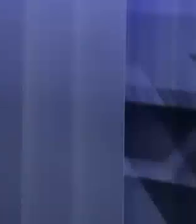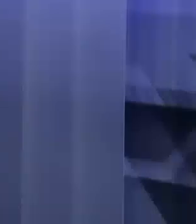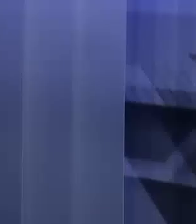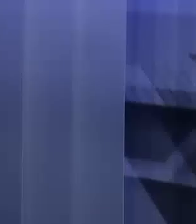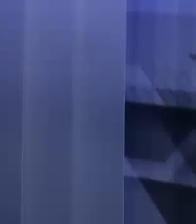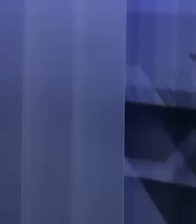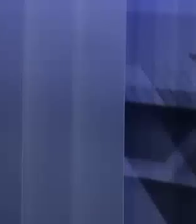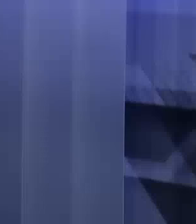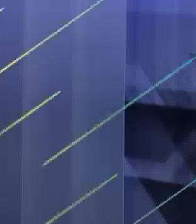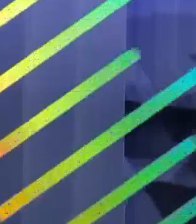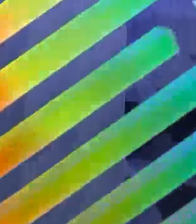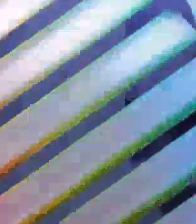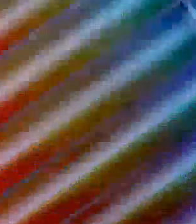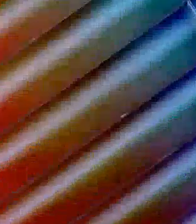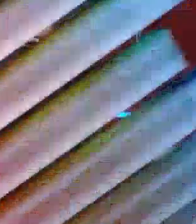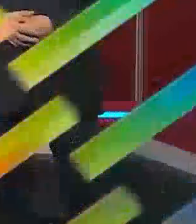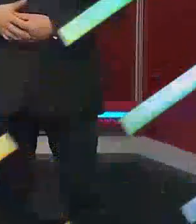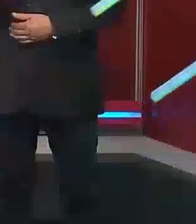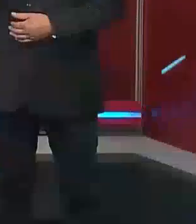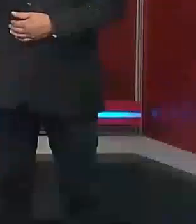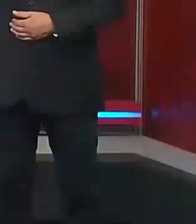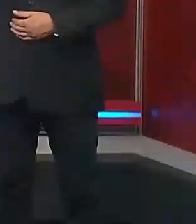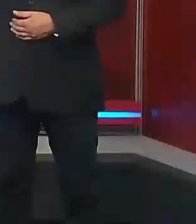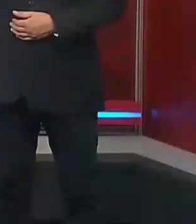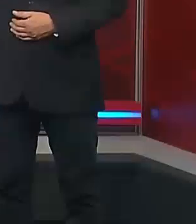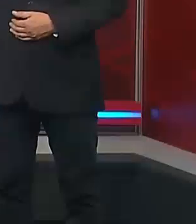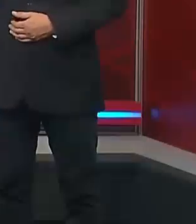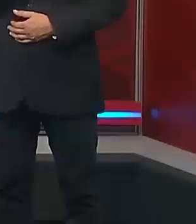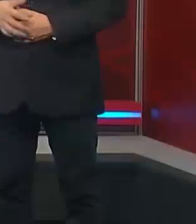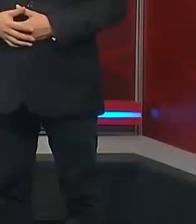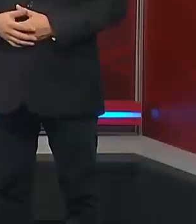Atacama. Coquimbo.